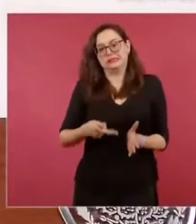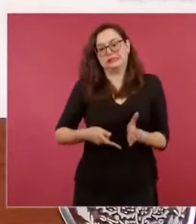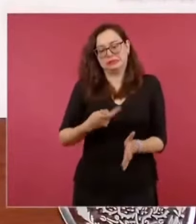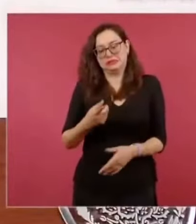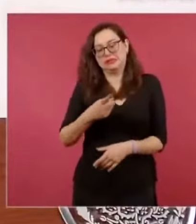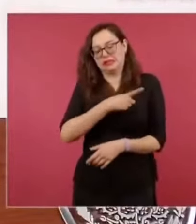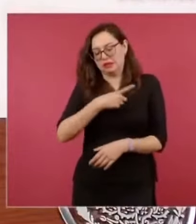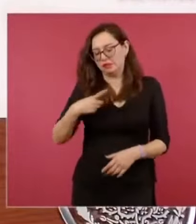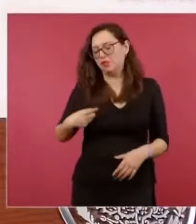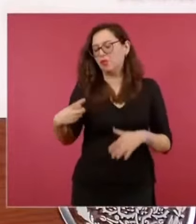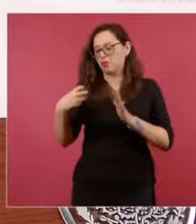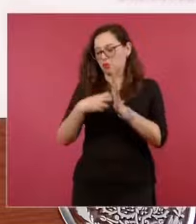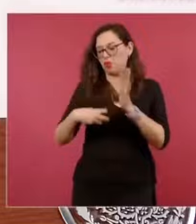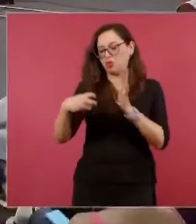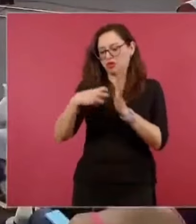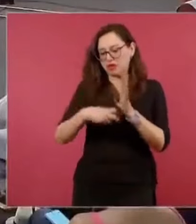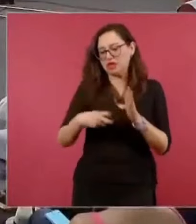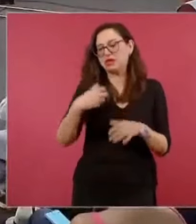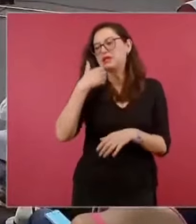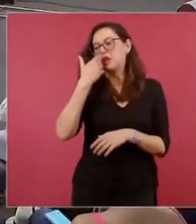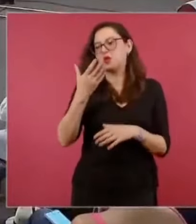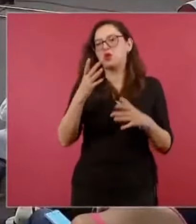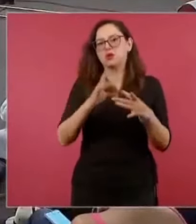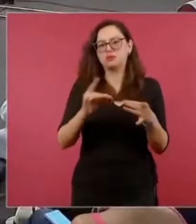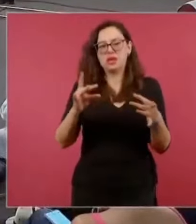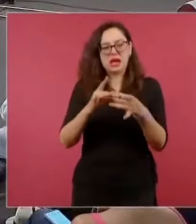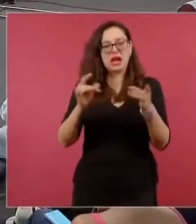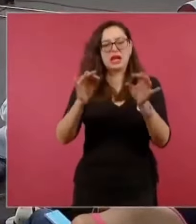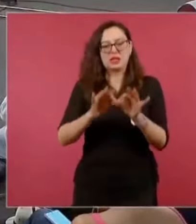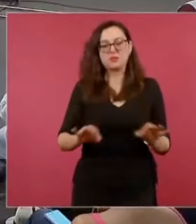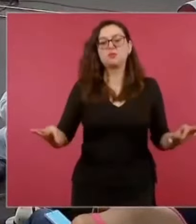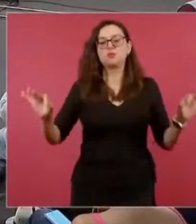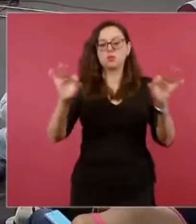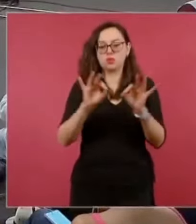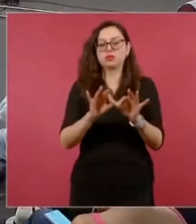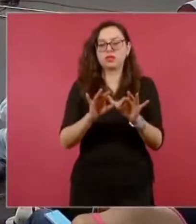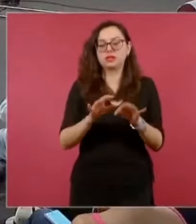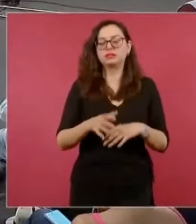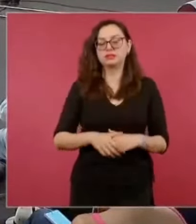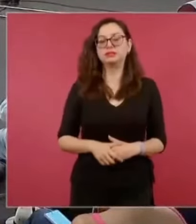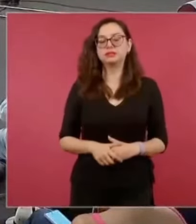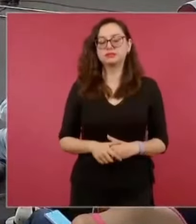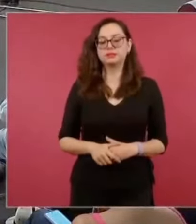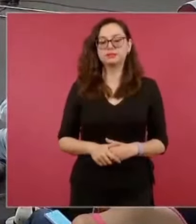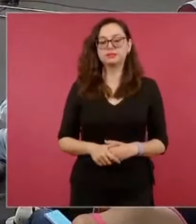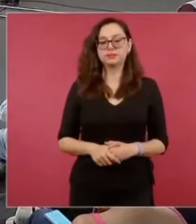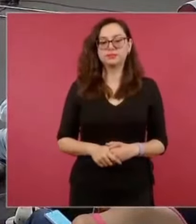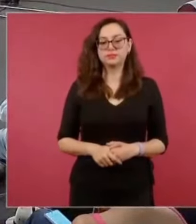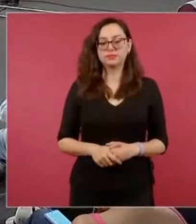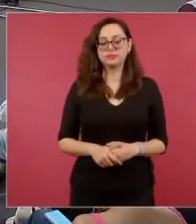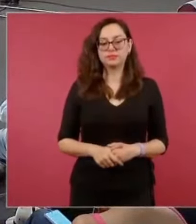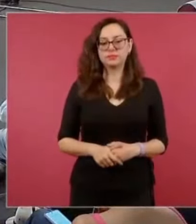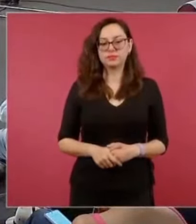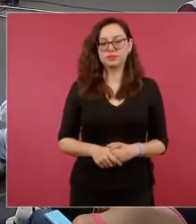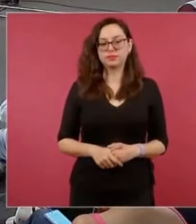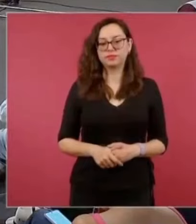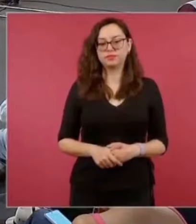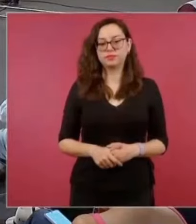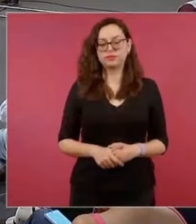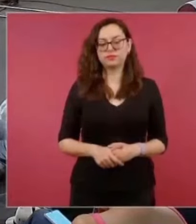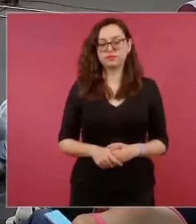importantes, sobre todo que nos ayuden a entender